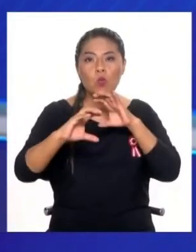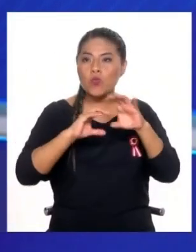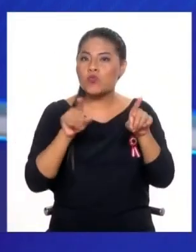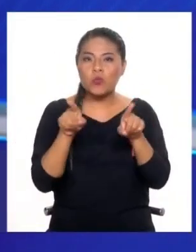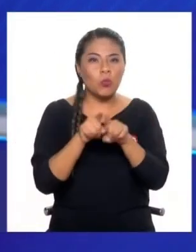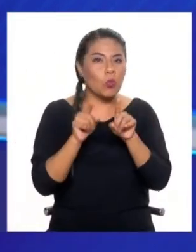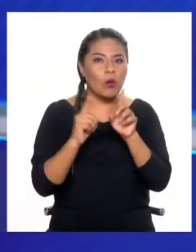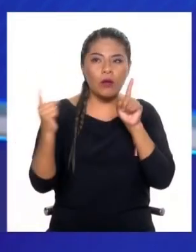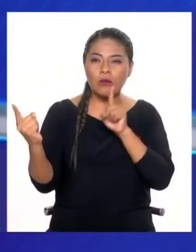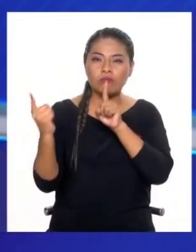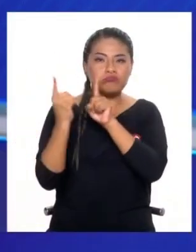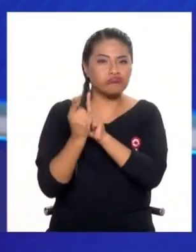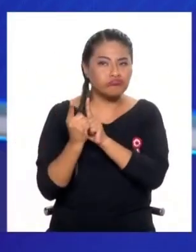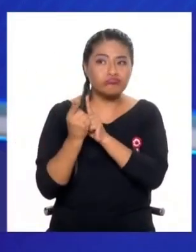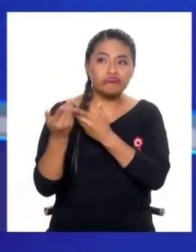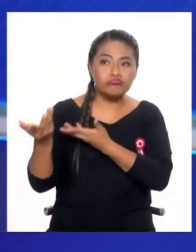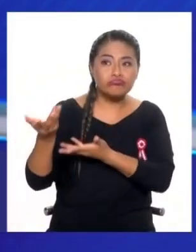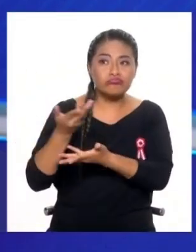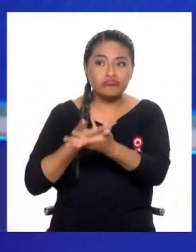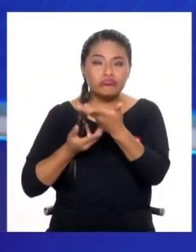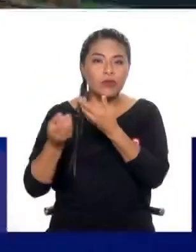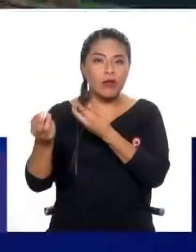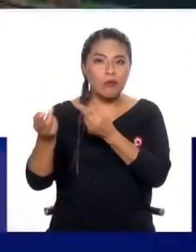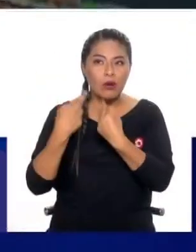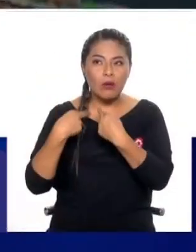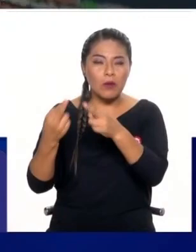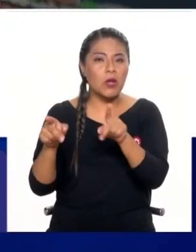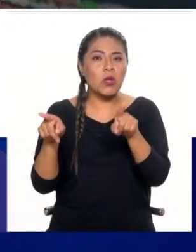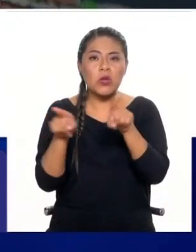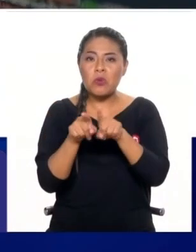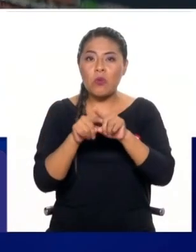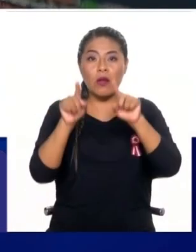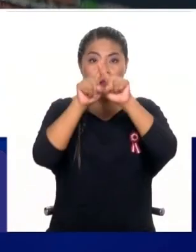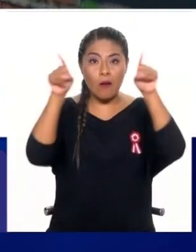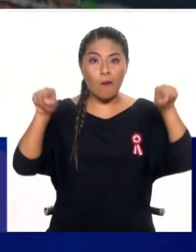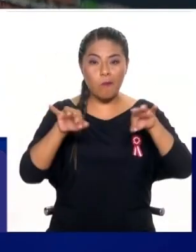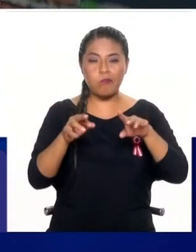de expresarse en los mismos términos que nos comunicamos como seres humanos, ¿no?